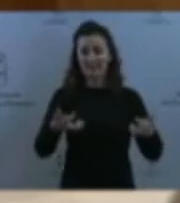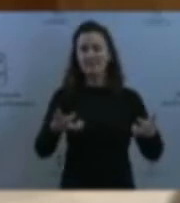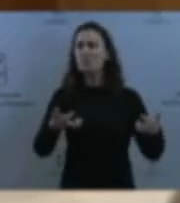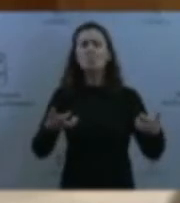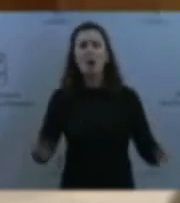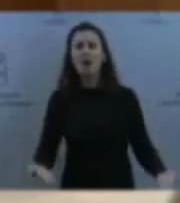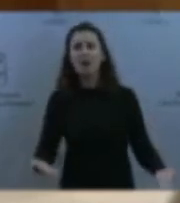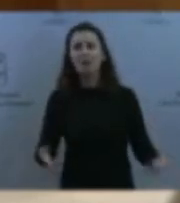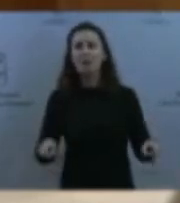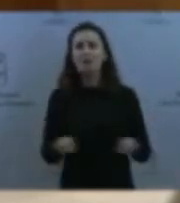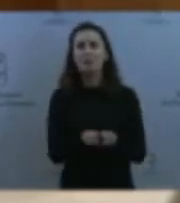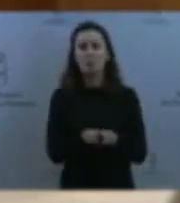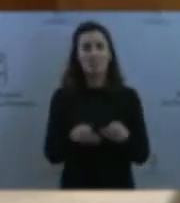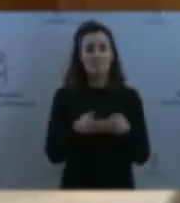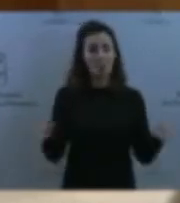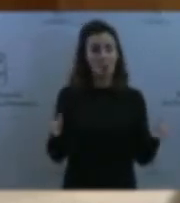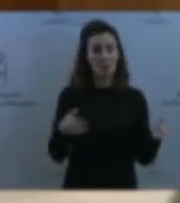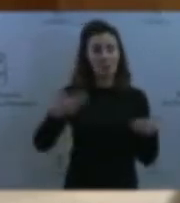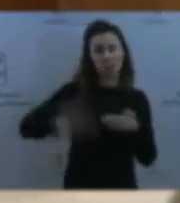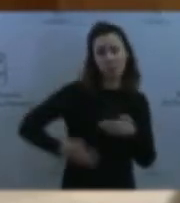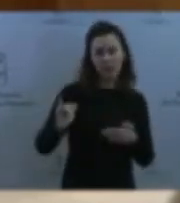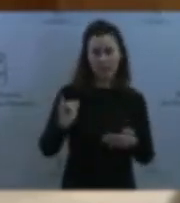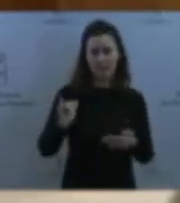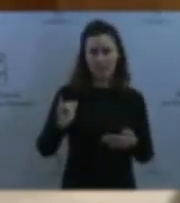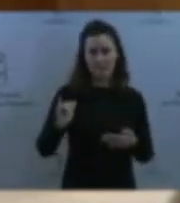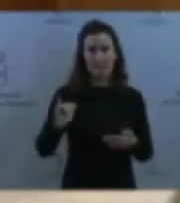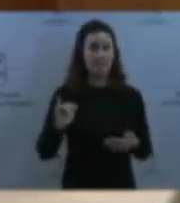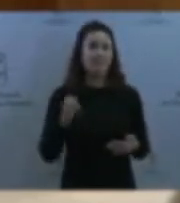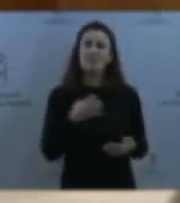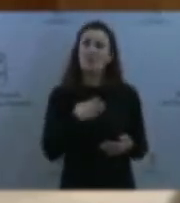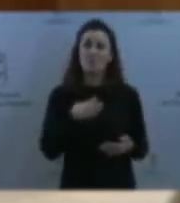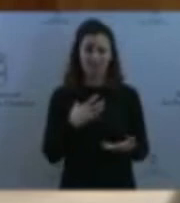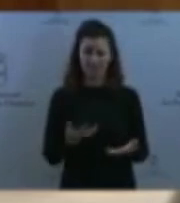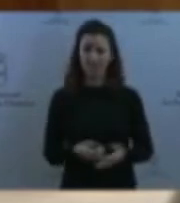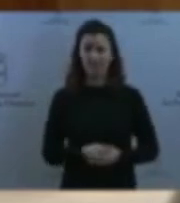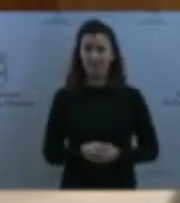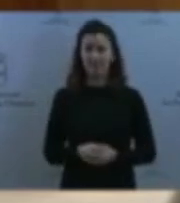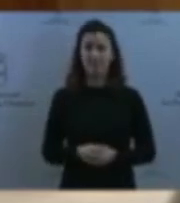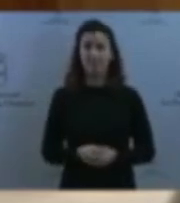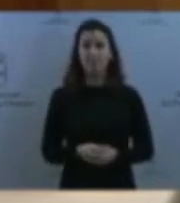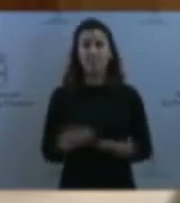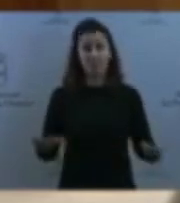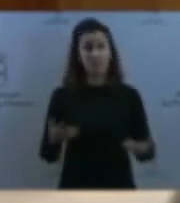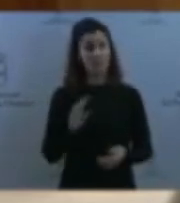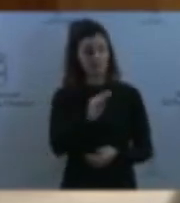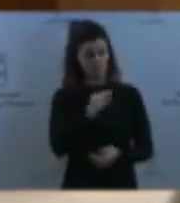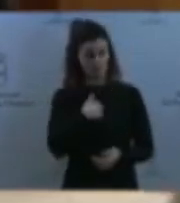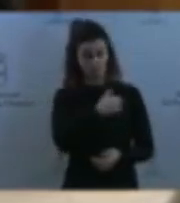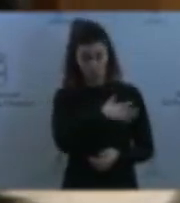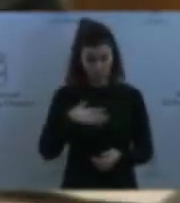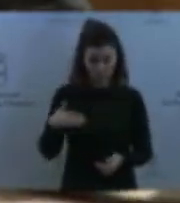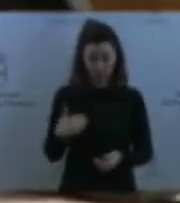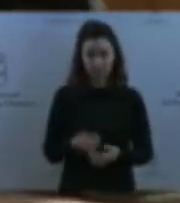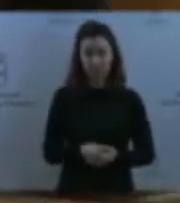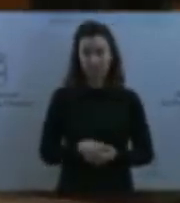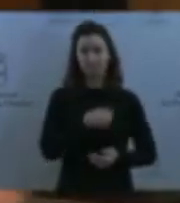que es lo que un poco venimos haciendo. Y con esta pregunta trataba de… una de las cuestiones que perseguía era